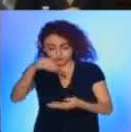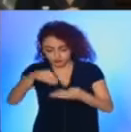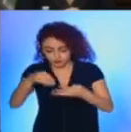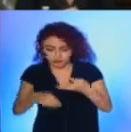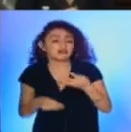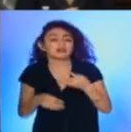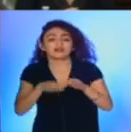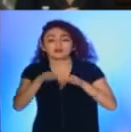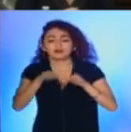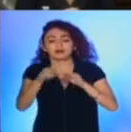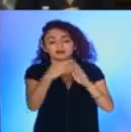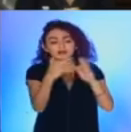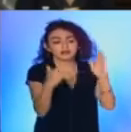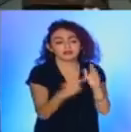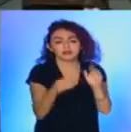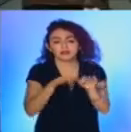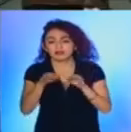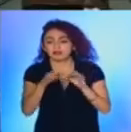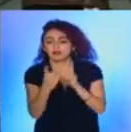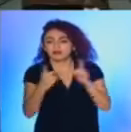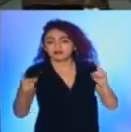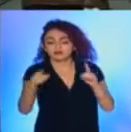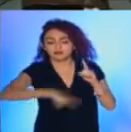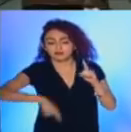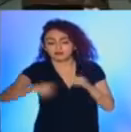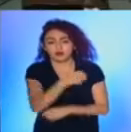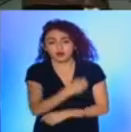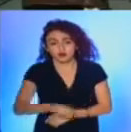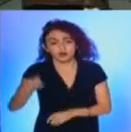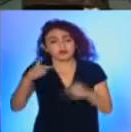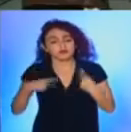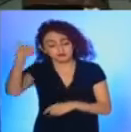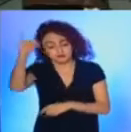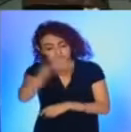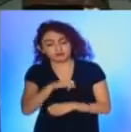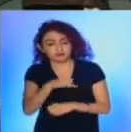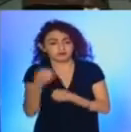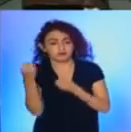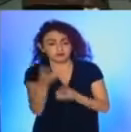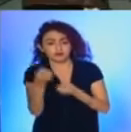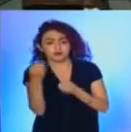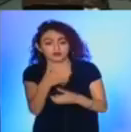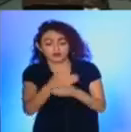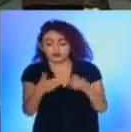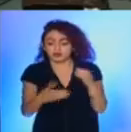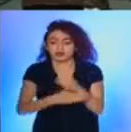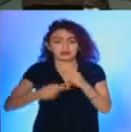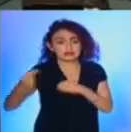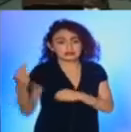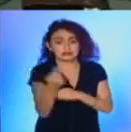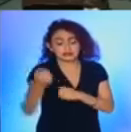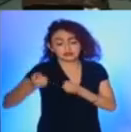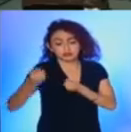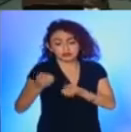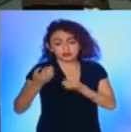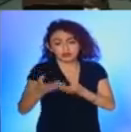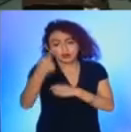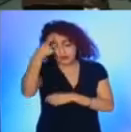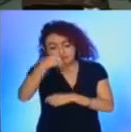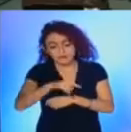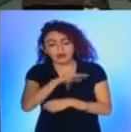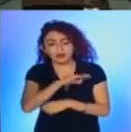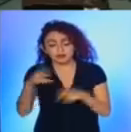reglamentar el trabajo a distancia por lo que estipula que será obligación de los patrones aportar los medios, recursos y herramientas necesarias